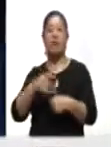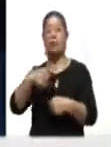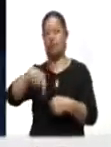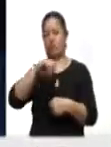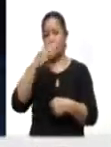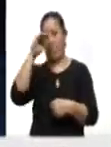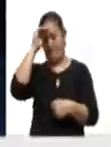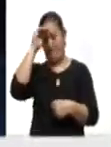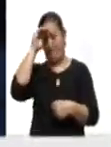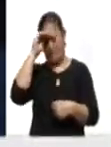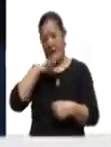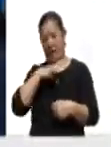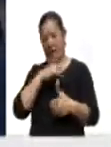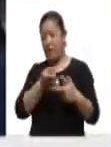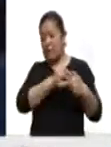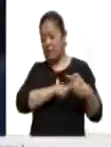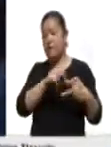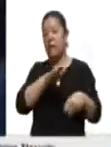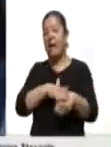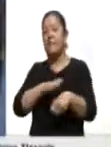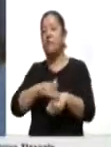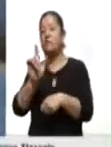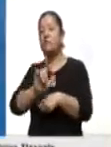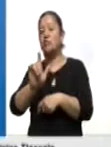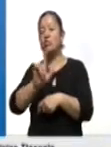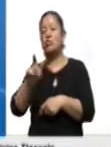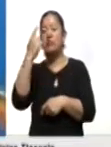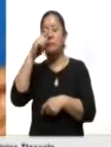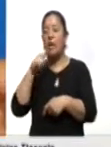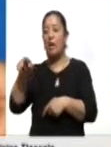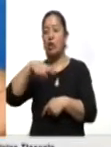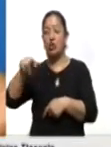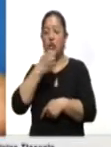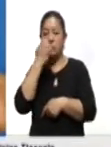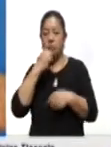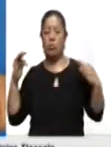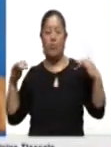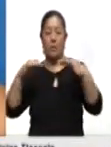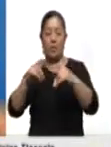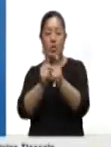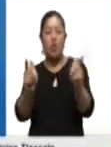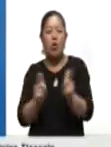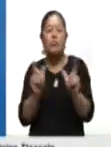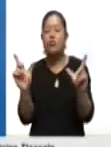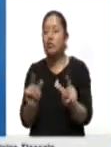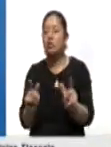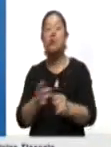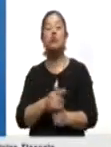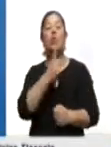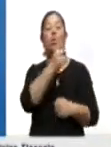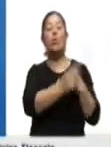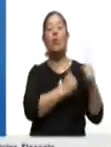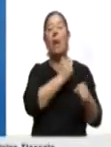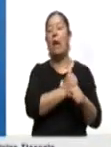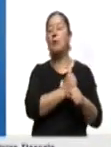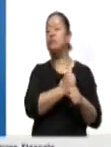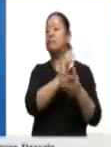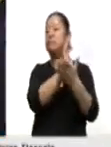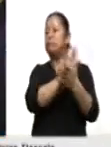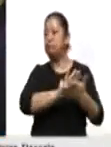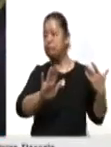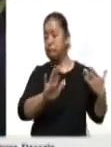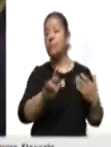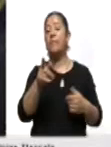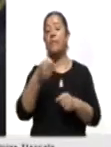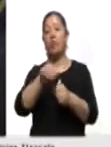posibilidad de iniciar el próximo lunes el retorno a clases presenciales con grupos pequeños, tras más de un año de ausencia debido a la COVID-19.